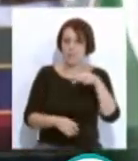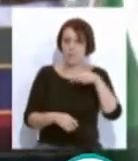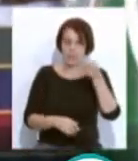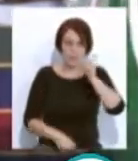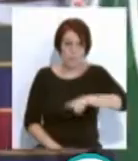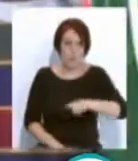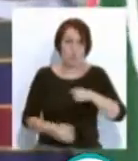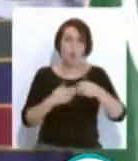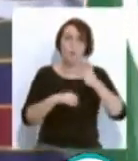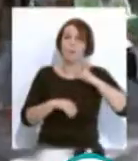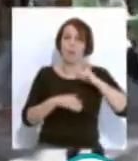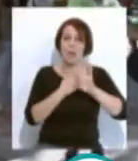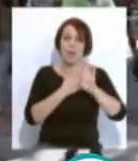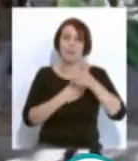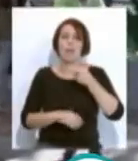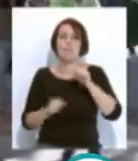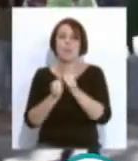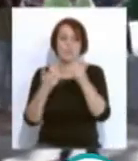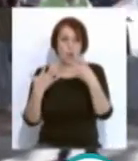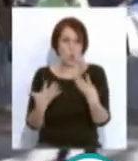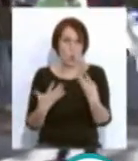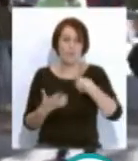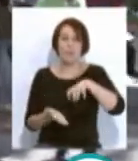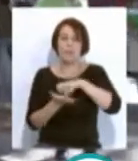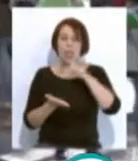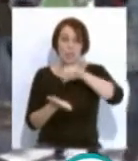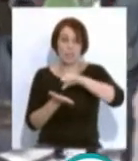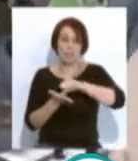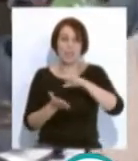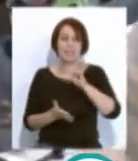y el día 29 ante la sede central del SAS en Sevilla.